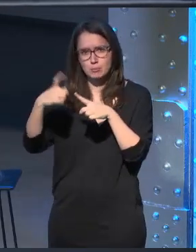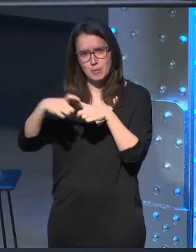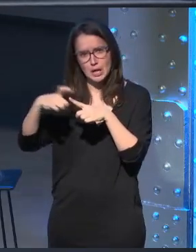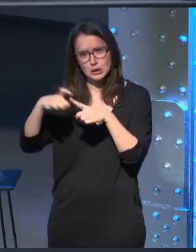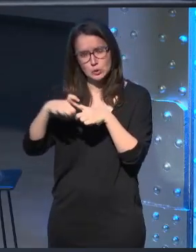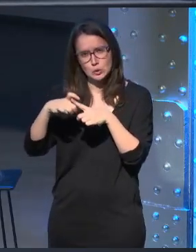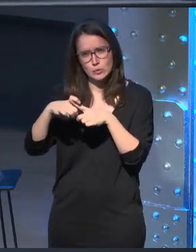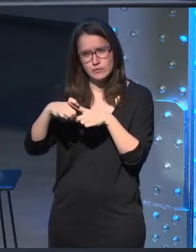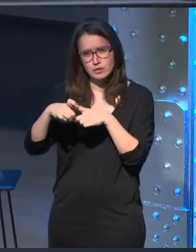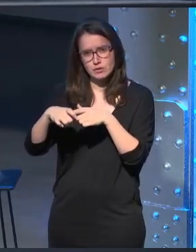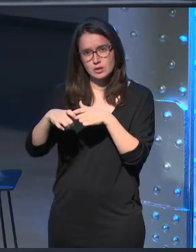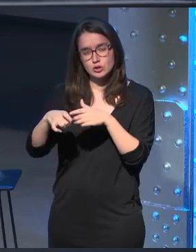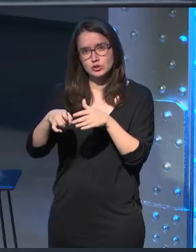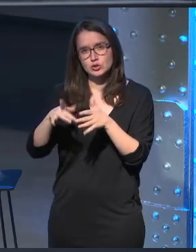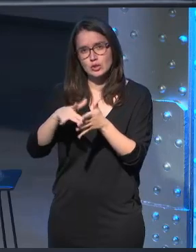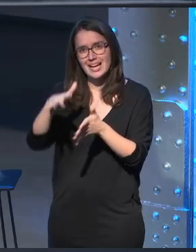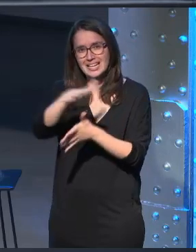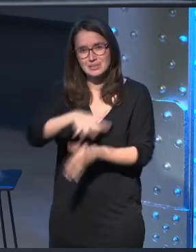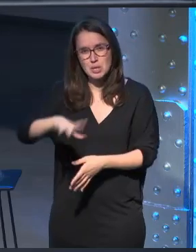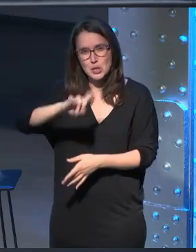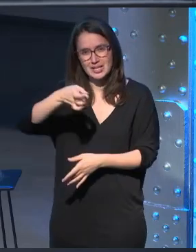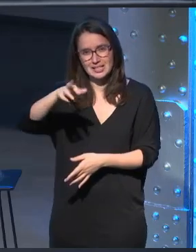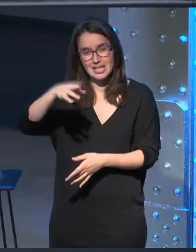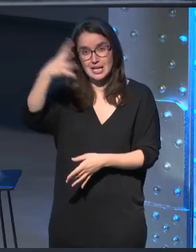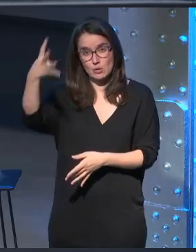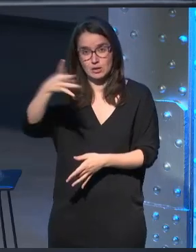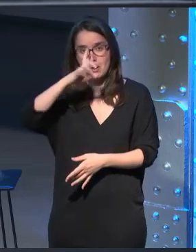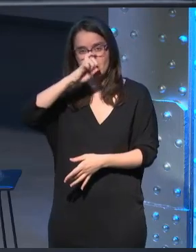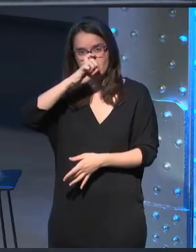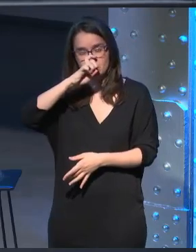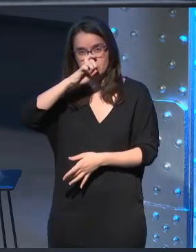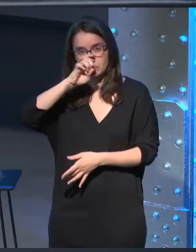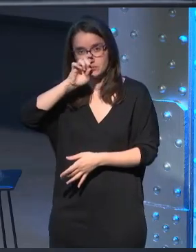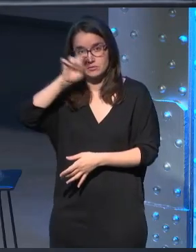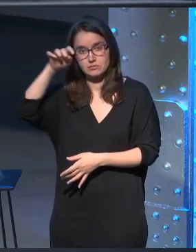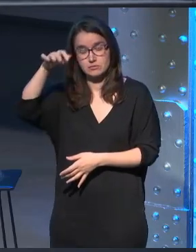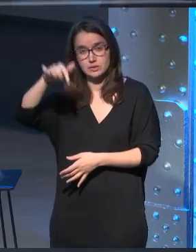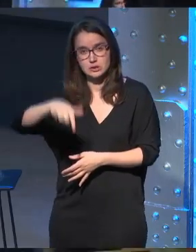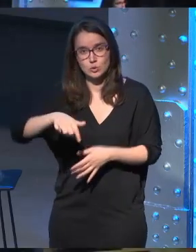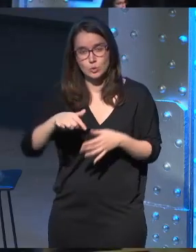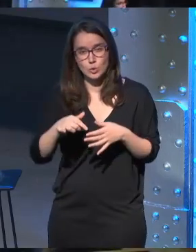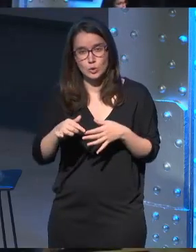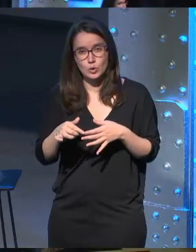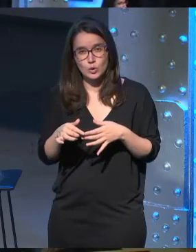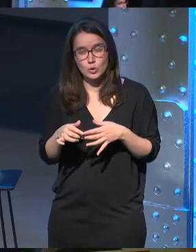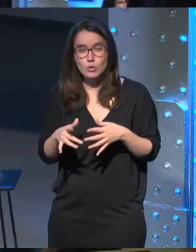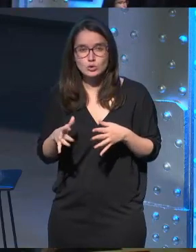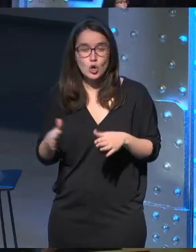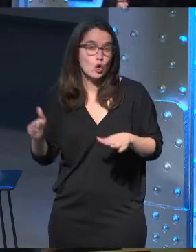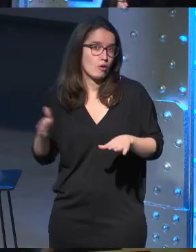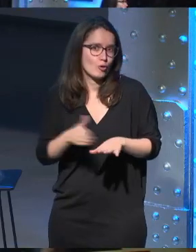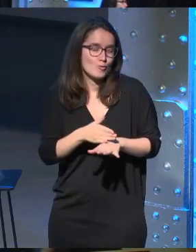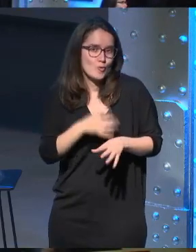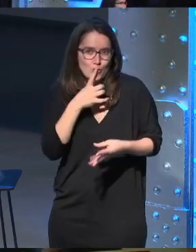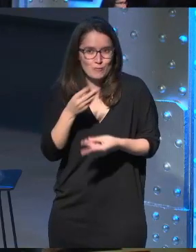y que tenéis el espacio de XR en la cuarta planta recordar que esto no es solo más que el anticipo de